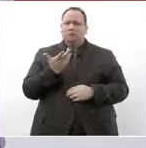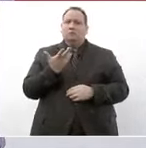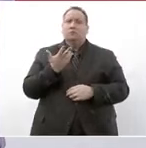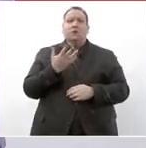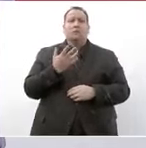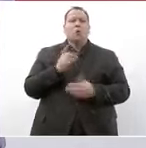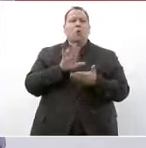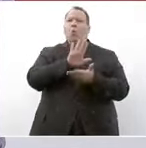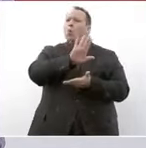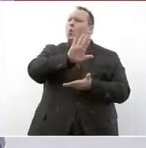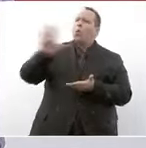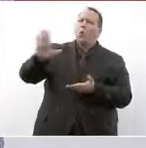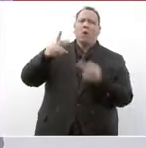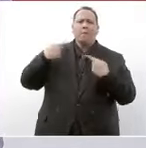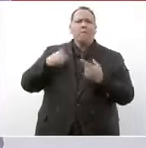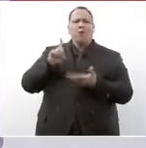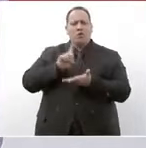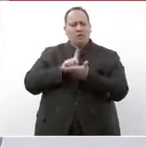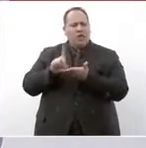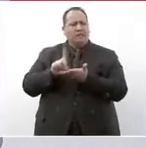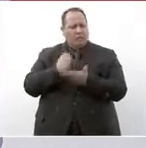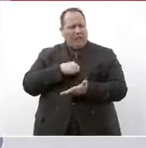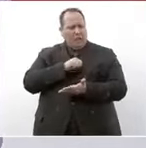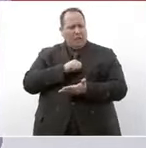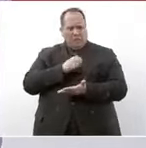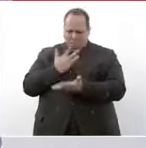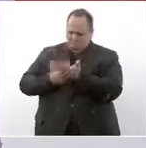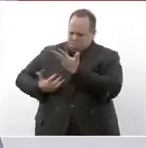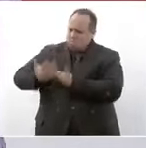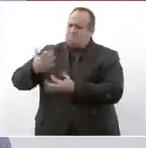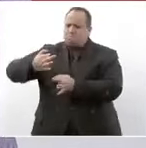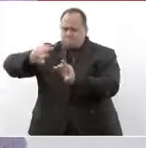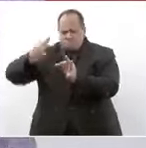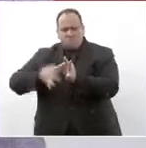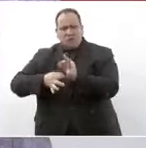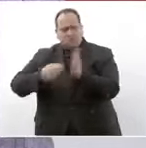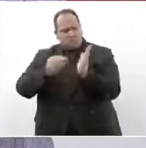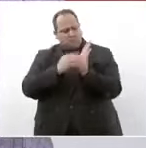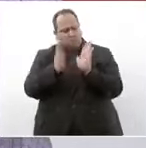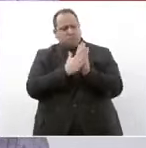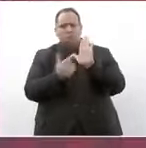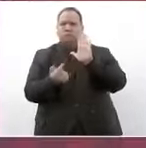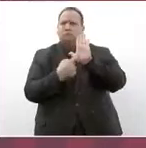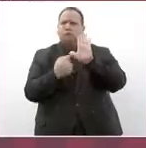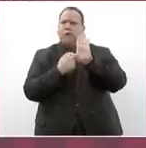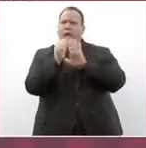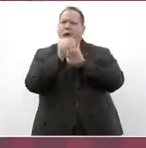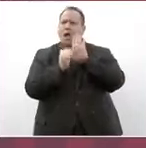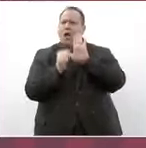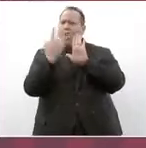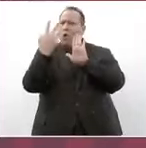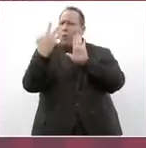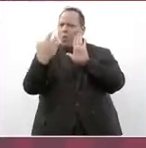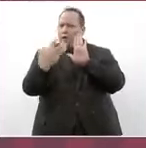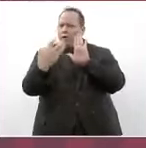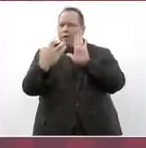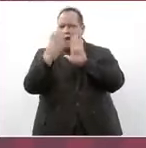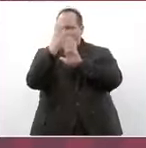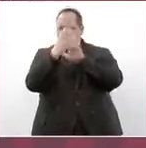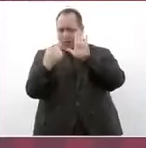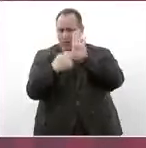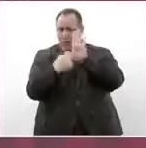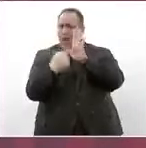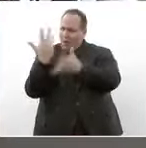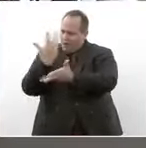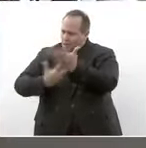el derecho del pueblo a la salud lo que está escrito en el artículo cuarto de la